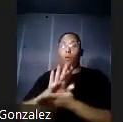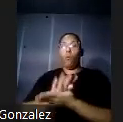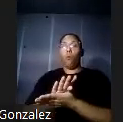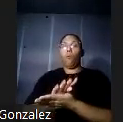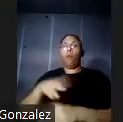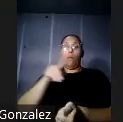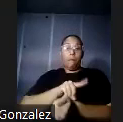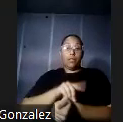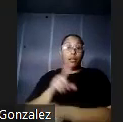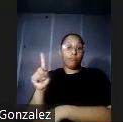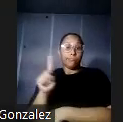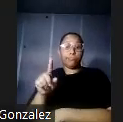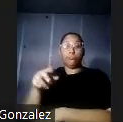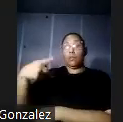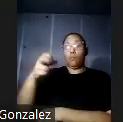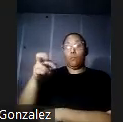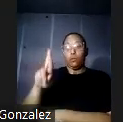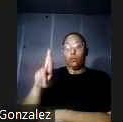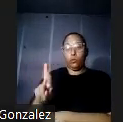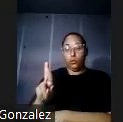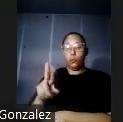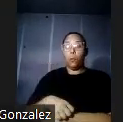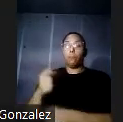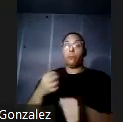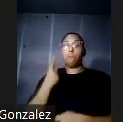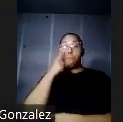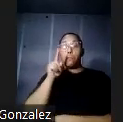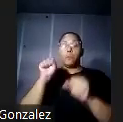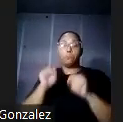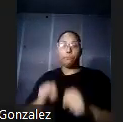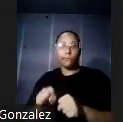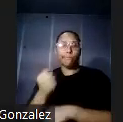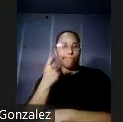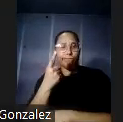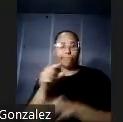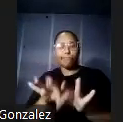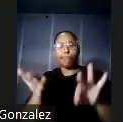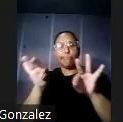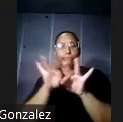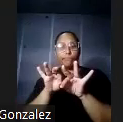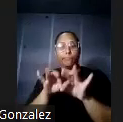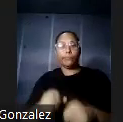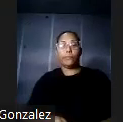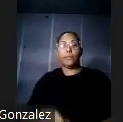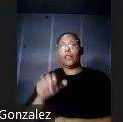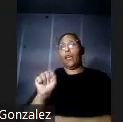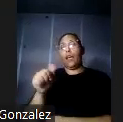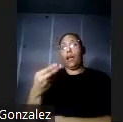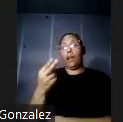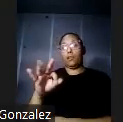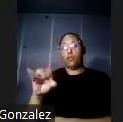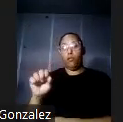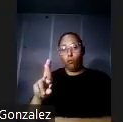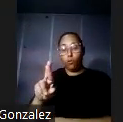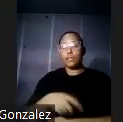Y para poder conocer y entender la importancia y relevancia de la casa del doctor Ashford, debemos destacar la figura